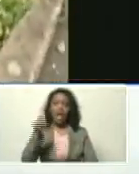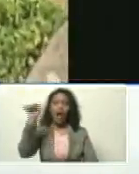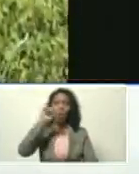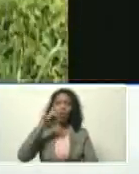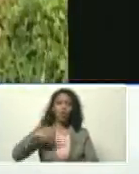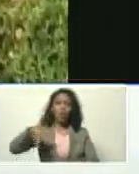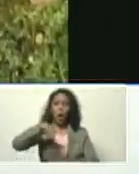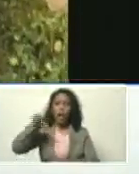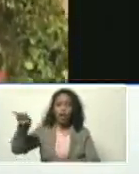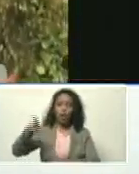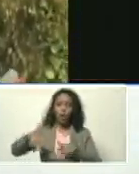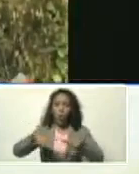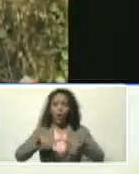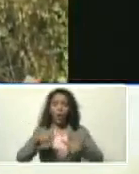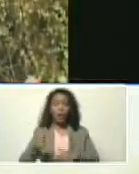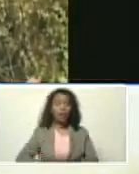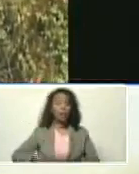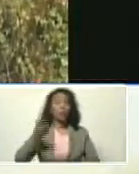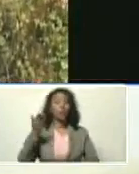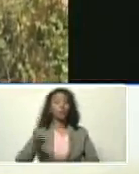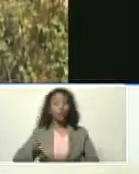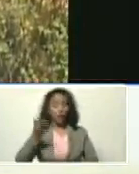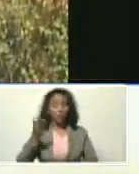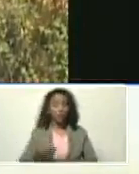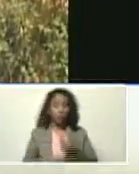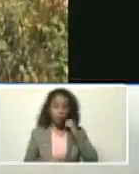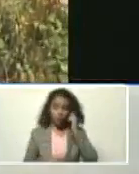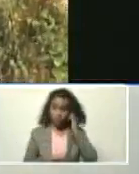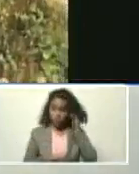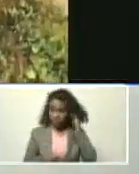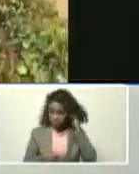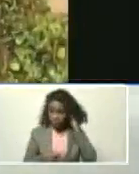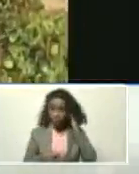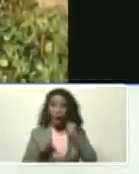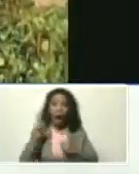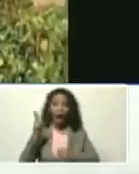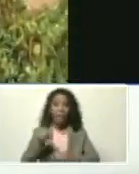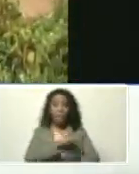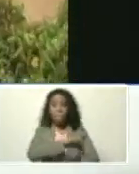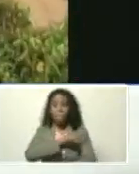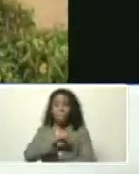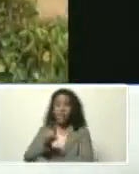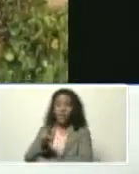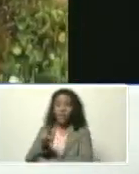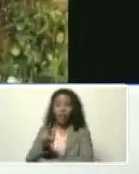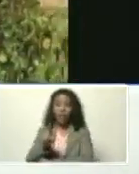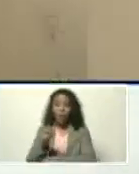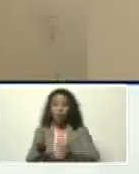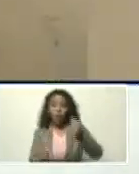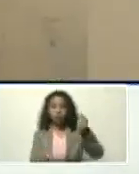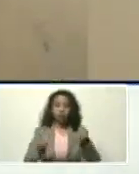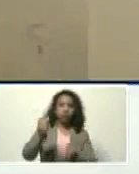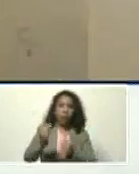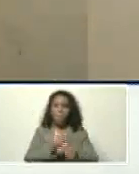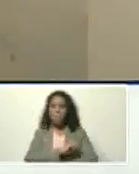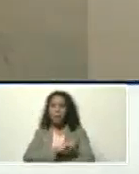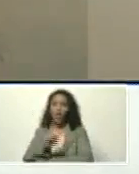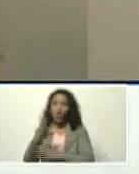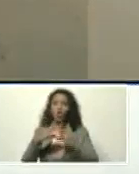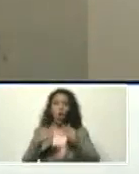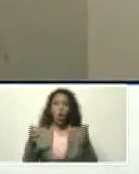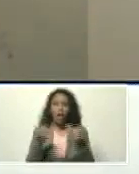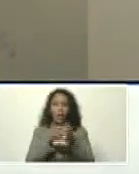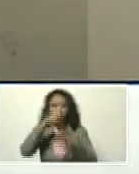esas zonas, de tanta importancia, allí hemos mandado, maquinaria, hemos mandado, a todos los